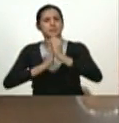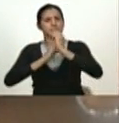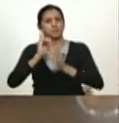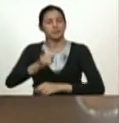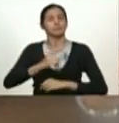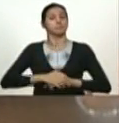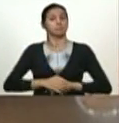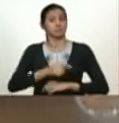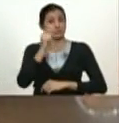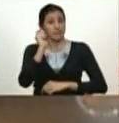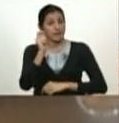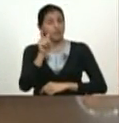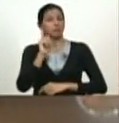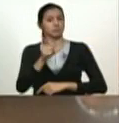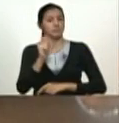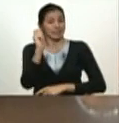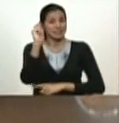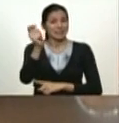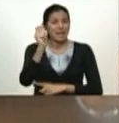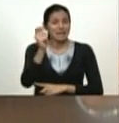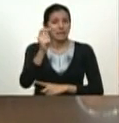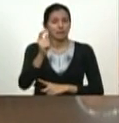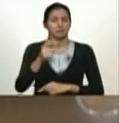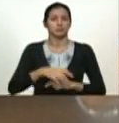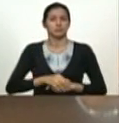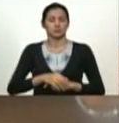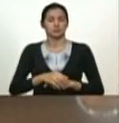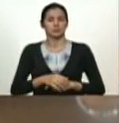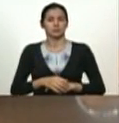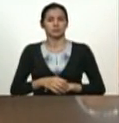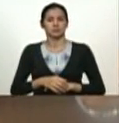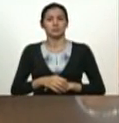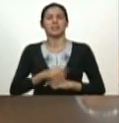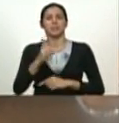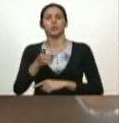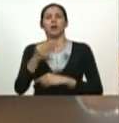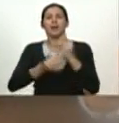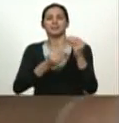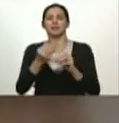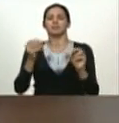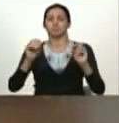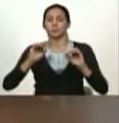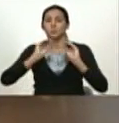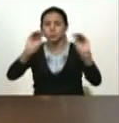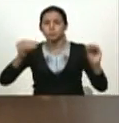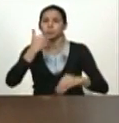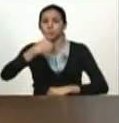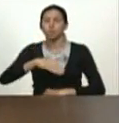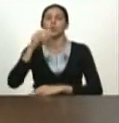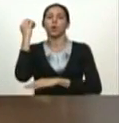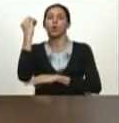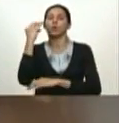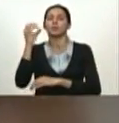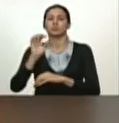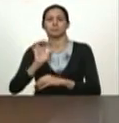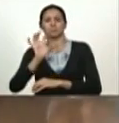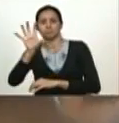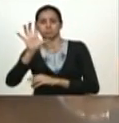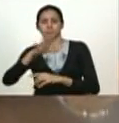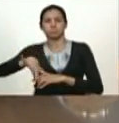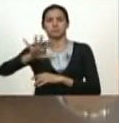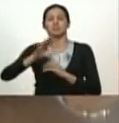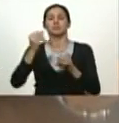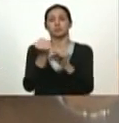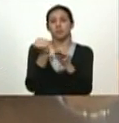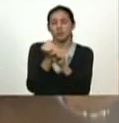tarea en función del congreso de la patria tenemos que hacer un nuevo congreso de la clase obrera productiva con todo el liderazgo que ha surgido en las